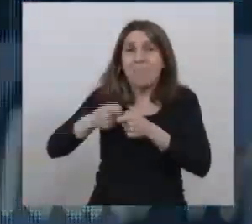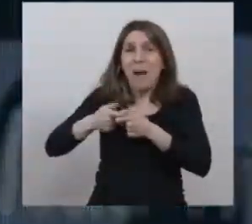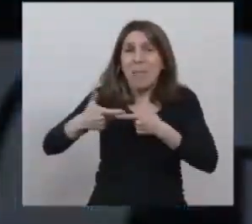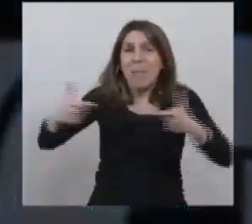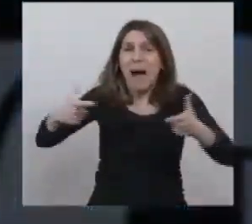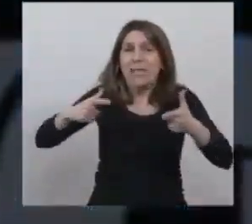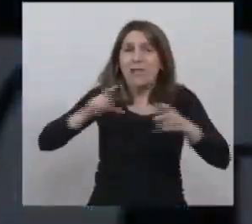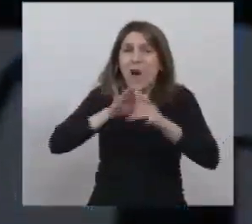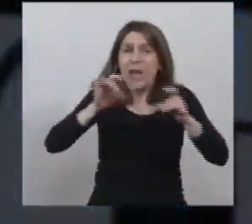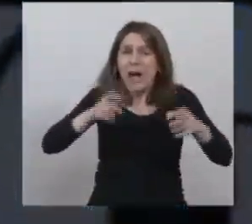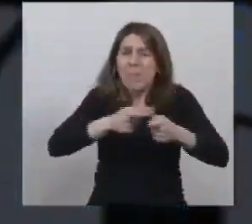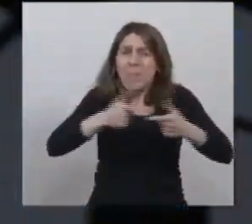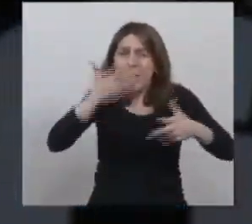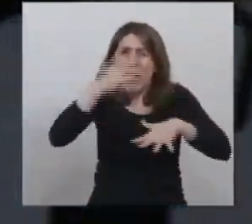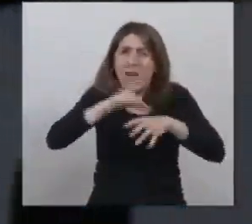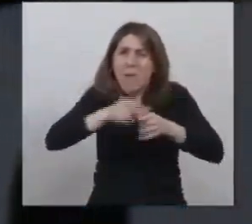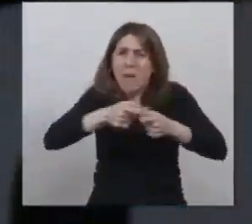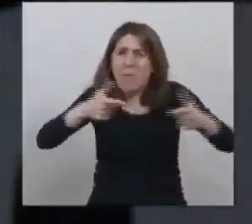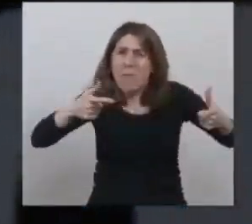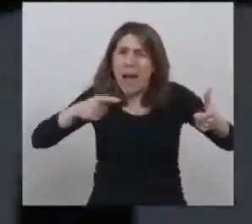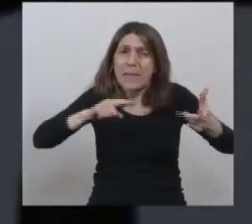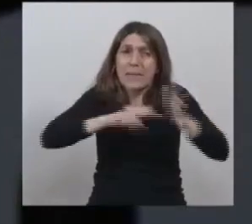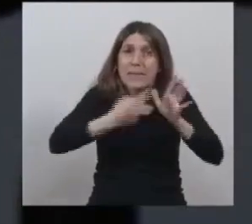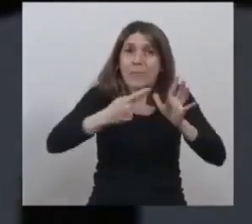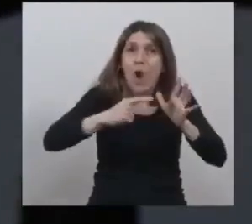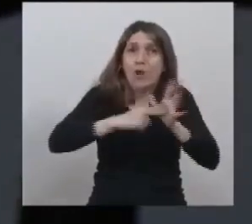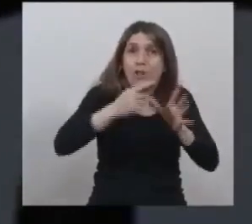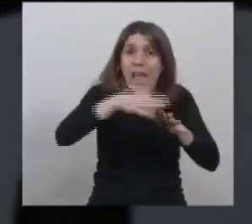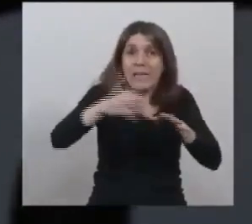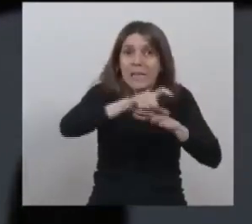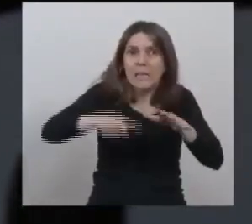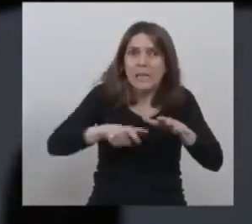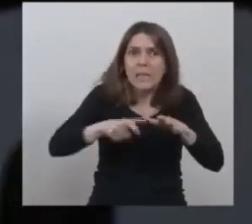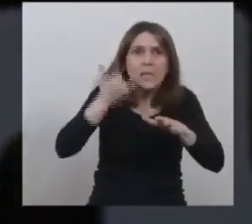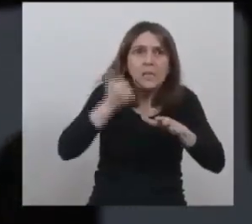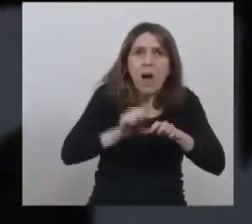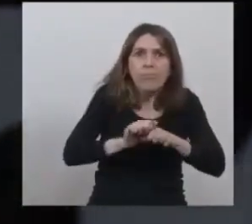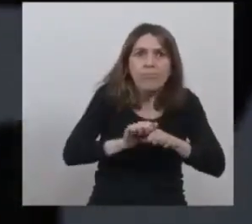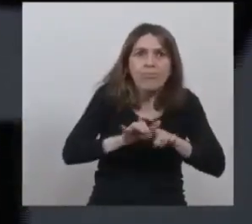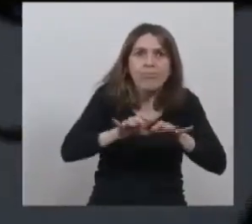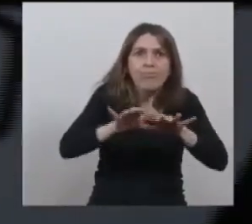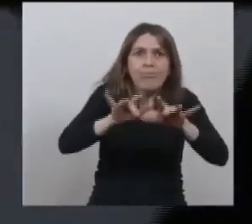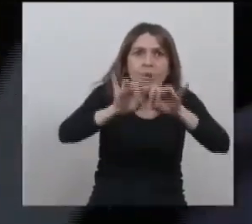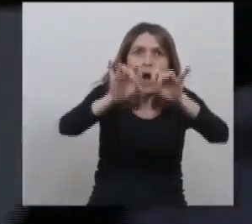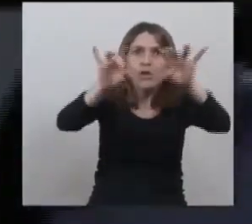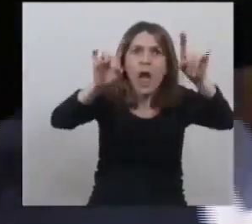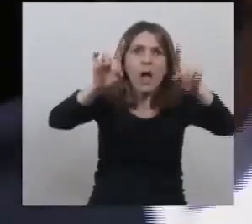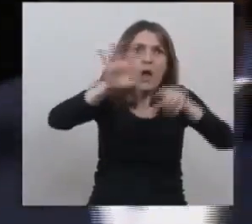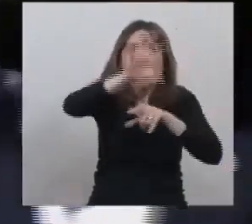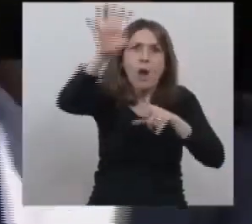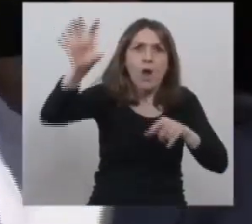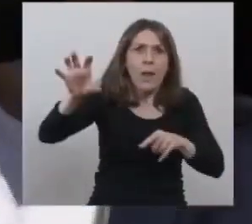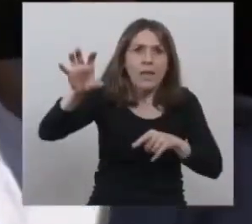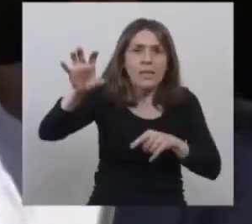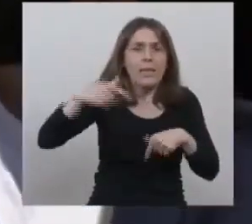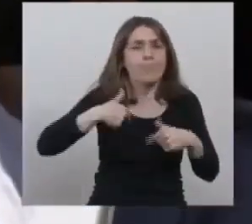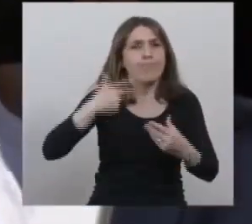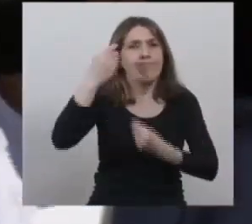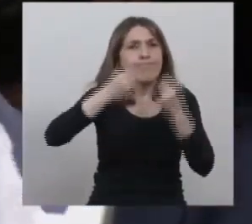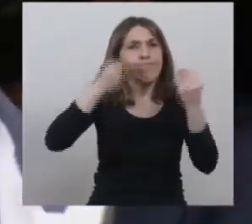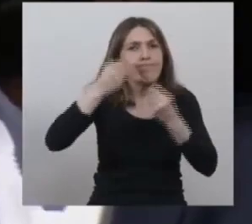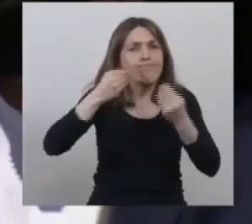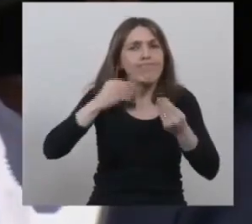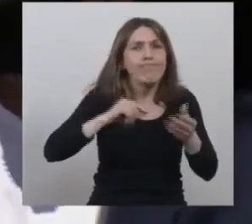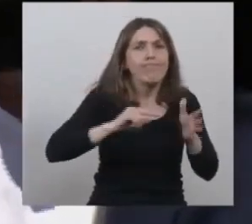metropolitana de Buenos Aires ahora está irradiando al interior del país y a mí me preocupan los